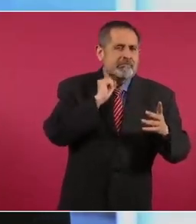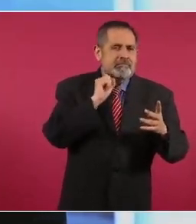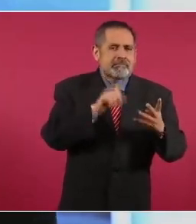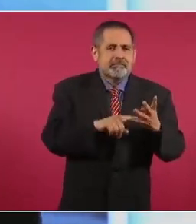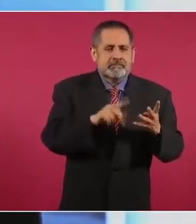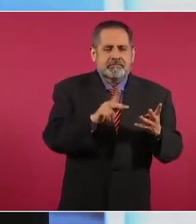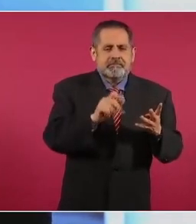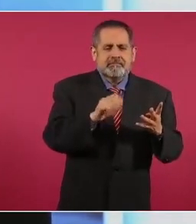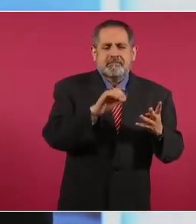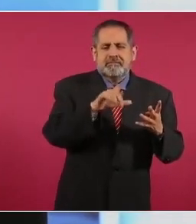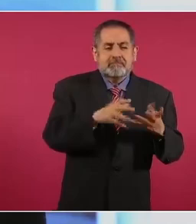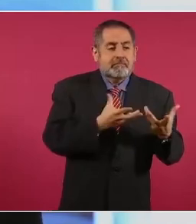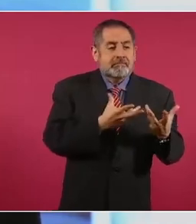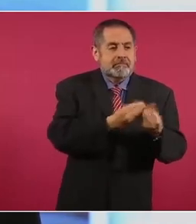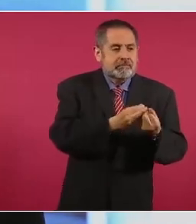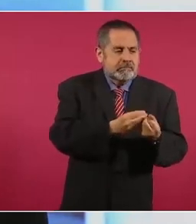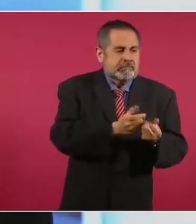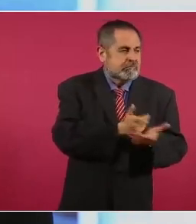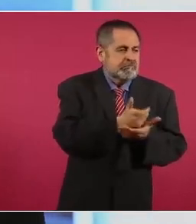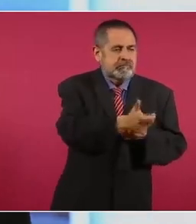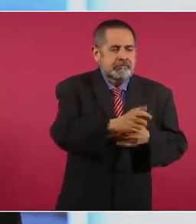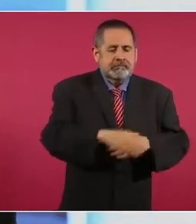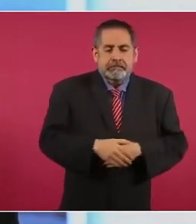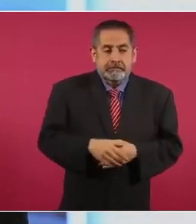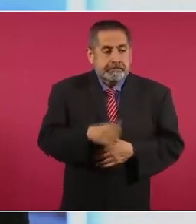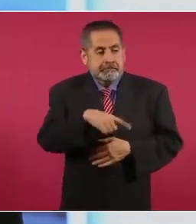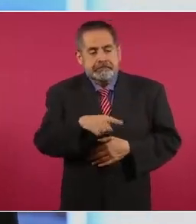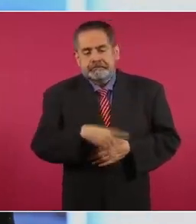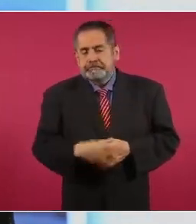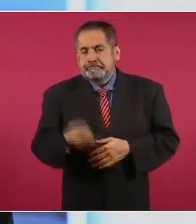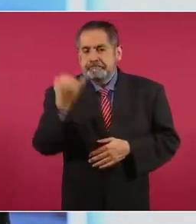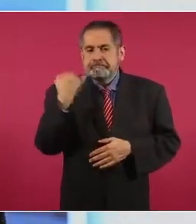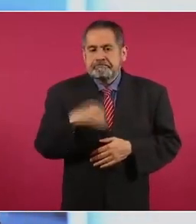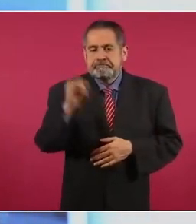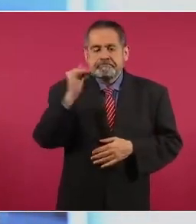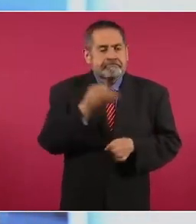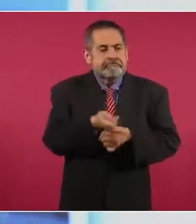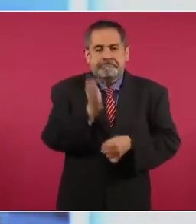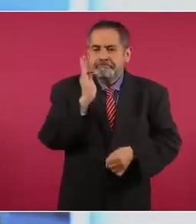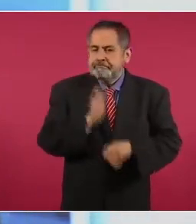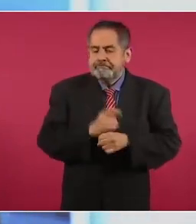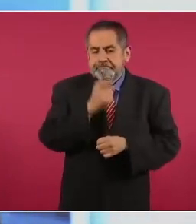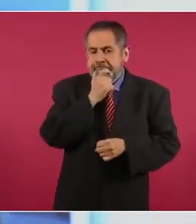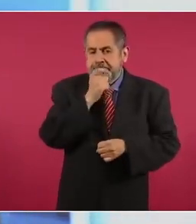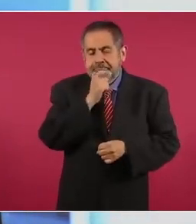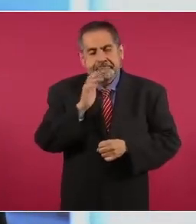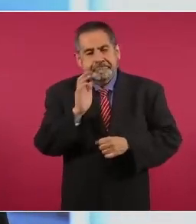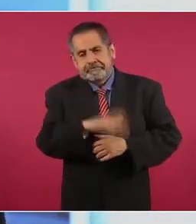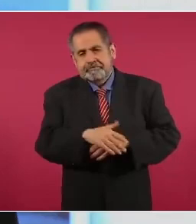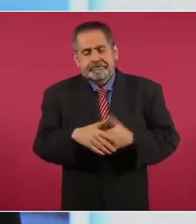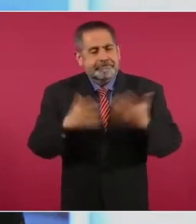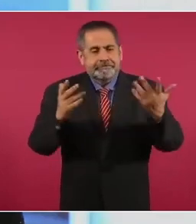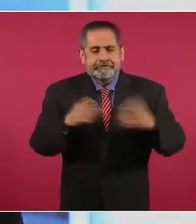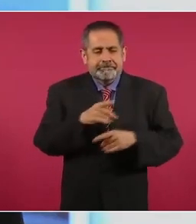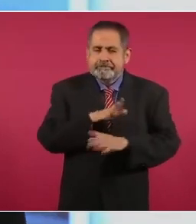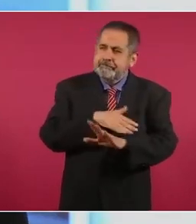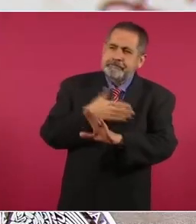Paola Migoya. Fue ridículo el ataque, digno de humor involuntario, pero pues de mala leche.